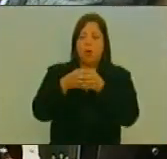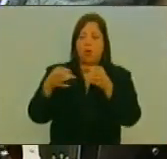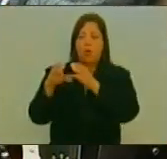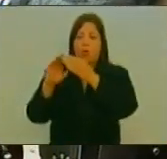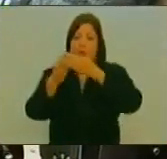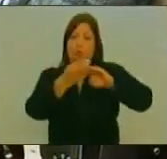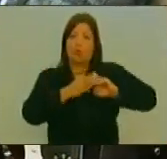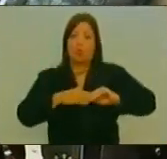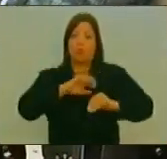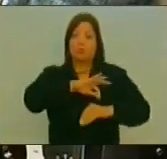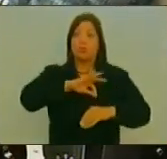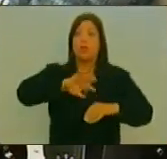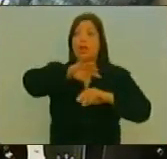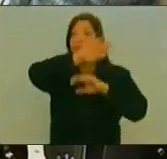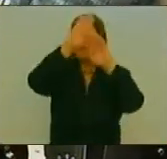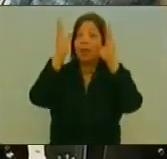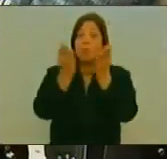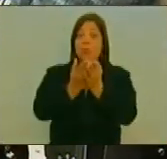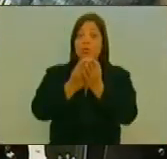Diferentes Partes Del